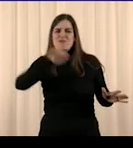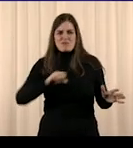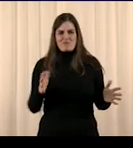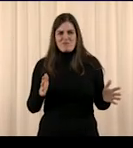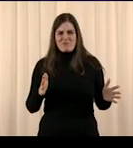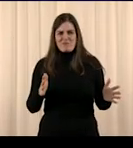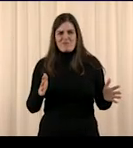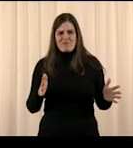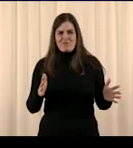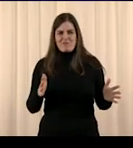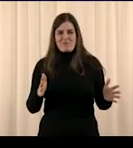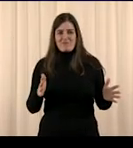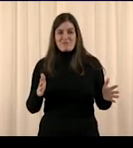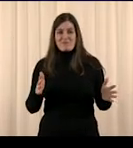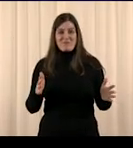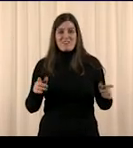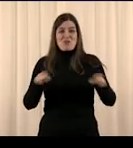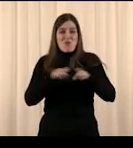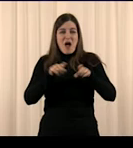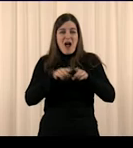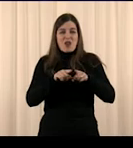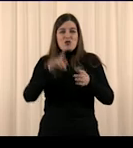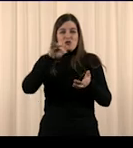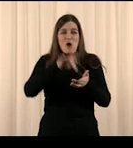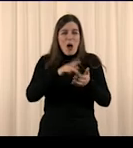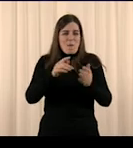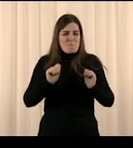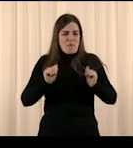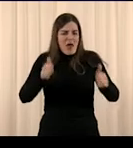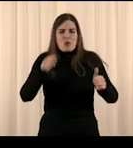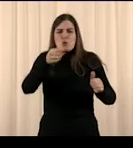Como lo fue que llegaras al vientre de tu madre.